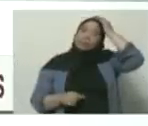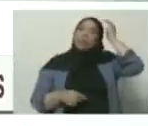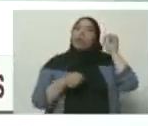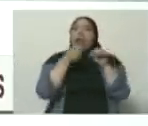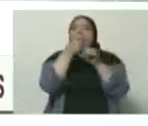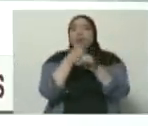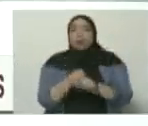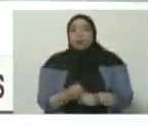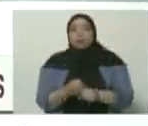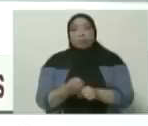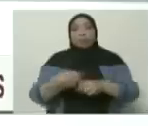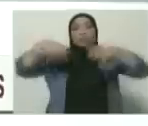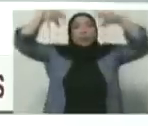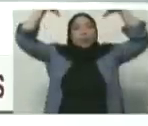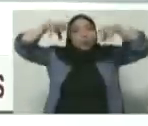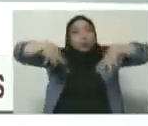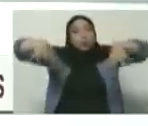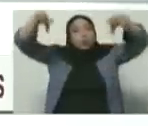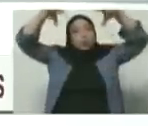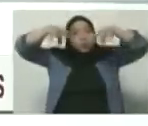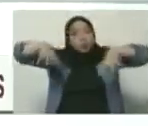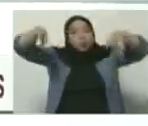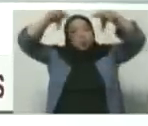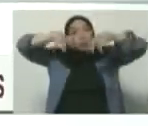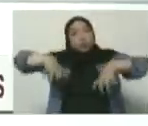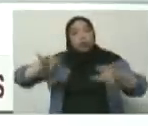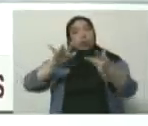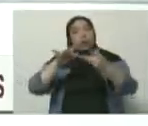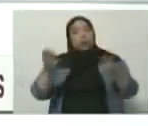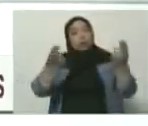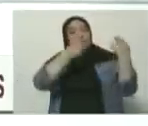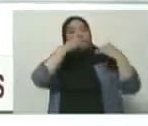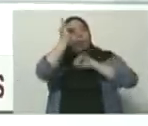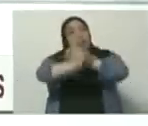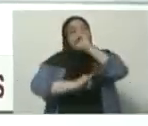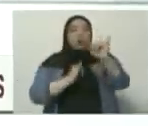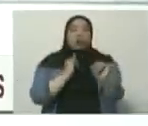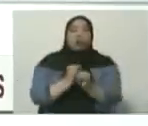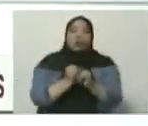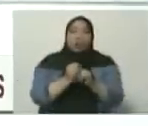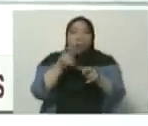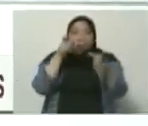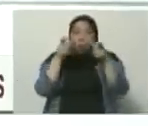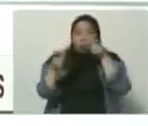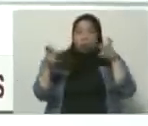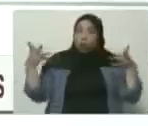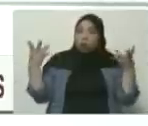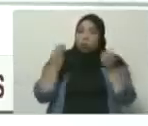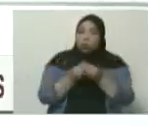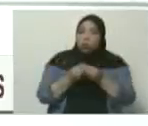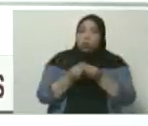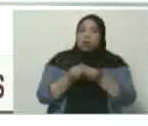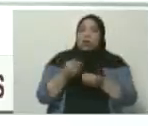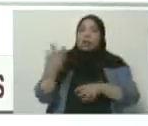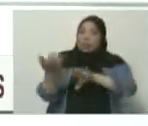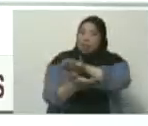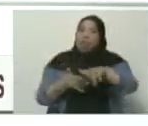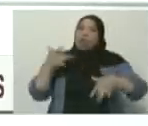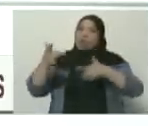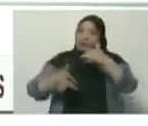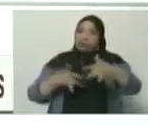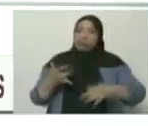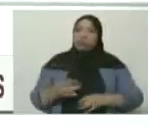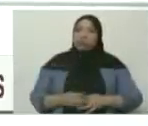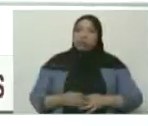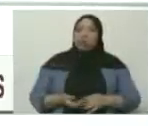acumulados de precipitación. Ya estamos en contacto con la autoridad internacional que monitorea junto con nosotros este tipo de eventos y